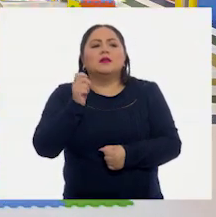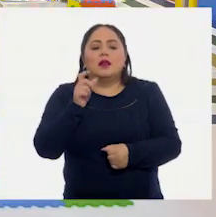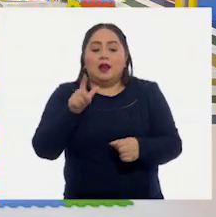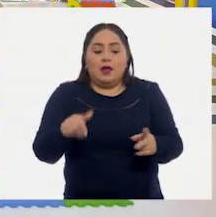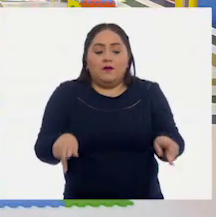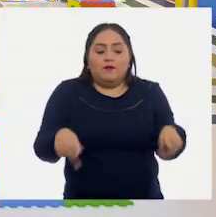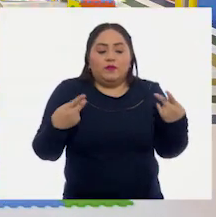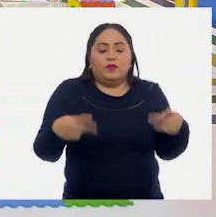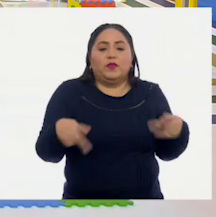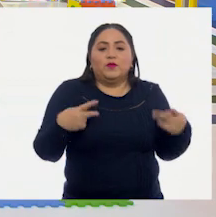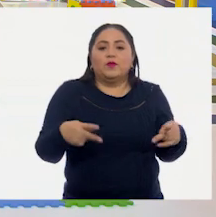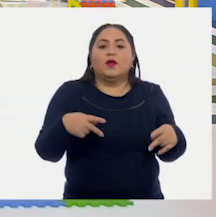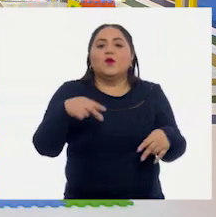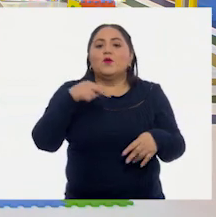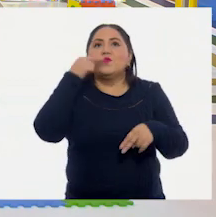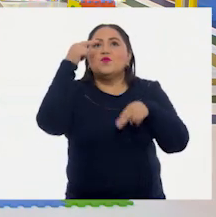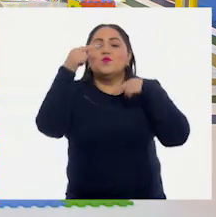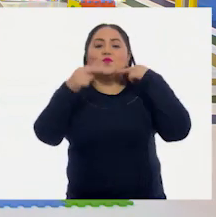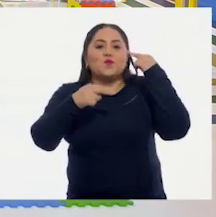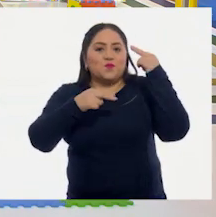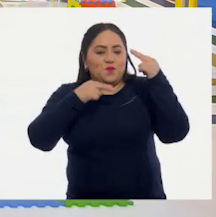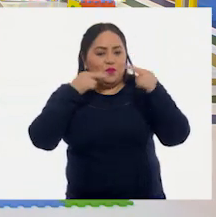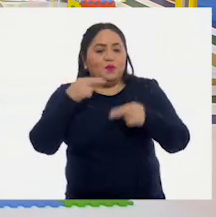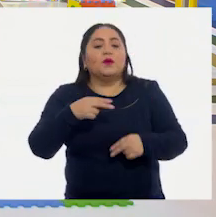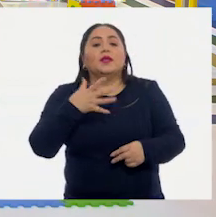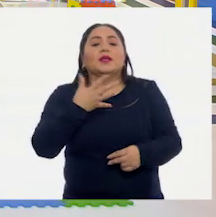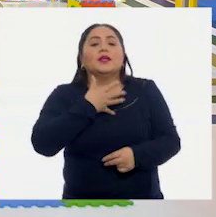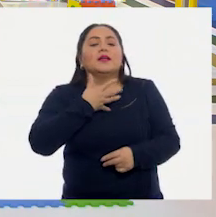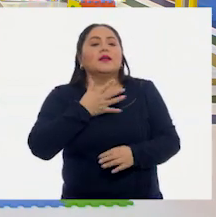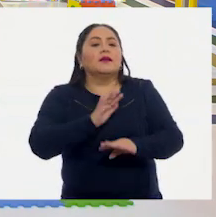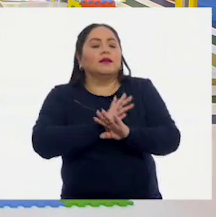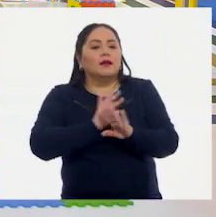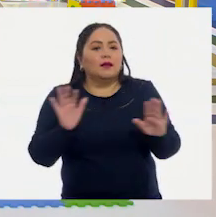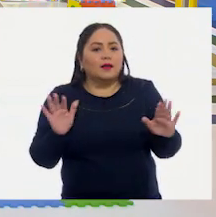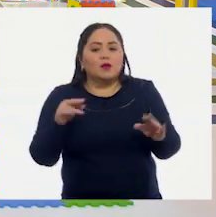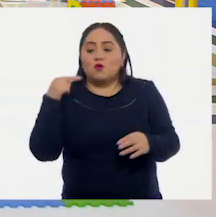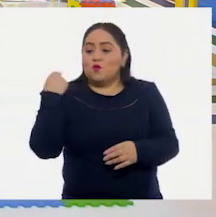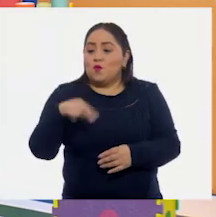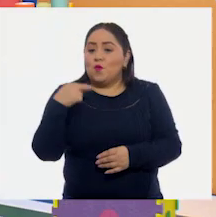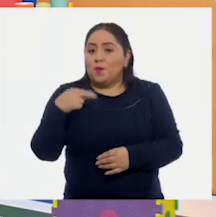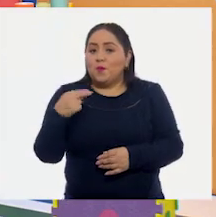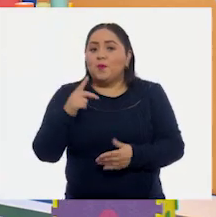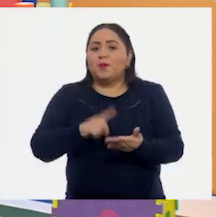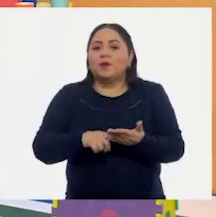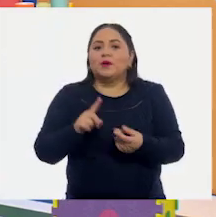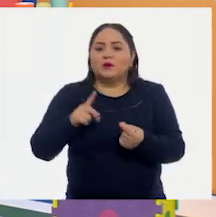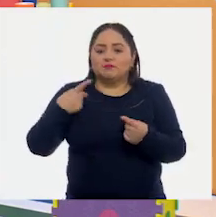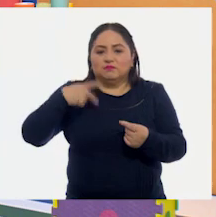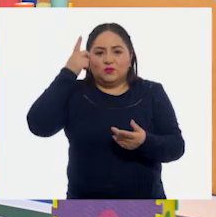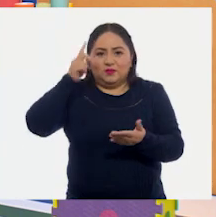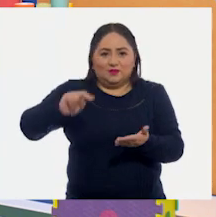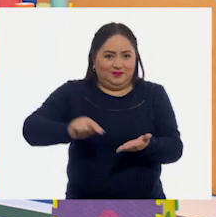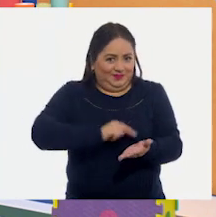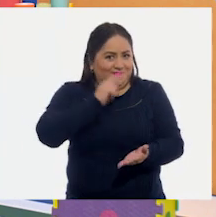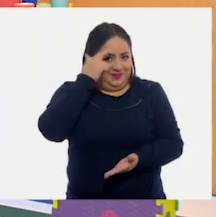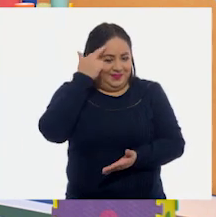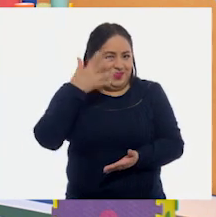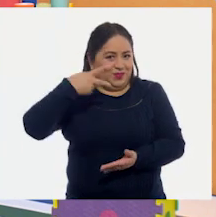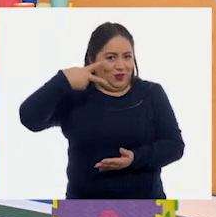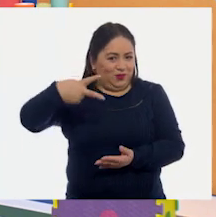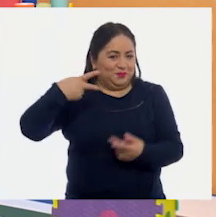vendedora de nubes. Excelente. Tenemos ya el nombre de nuestras autoras. Recuerden que